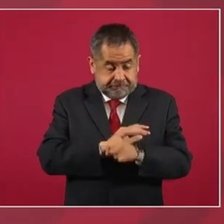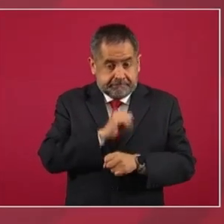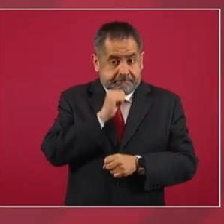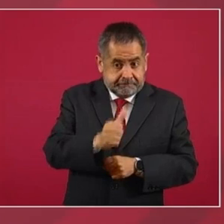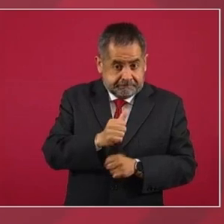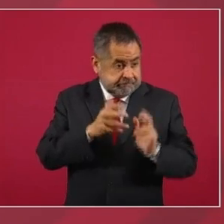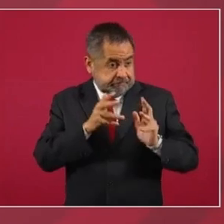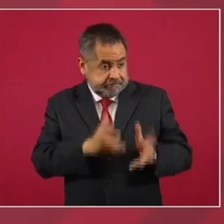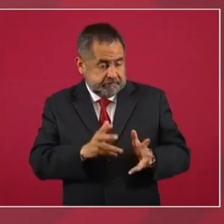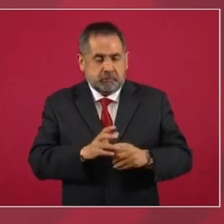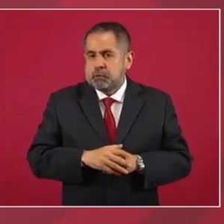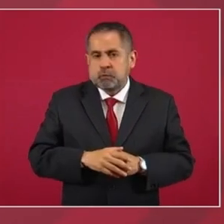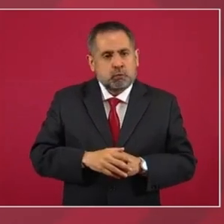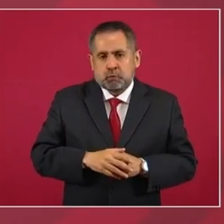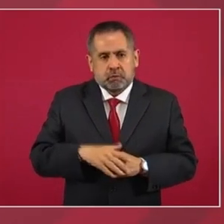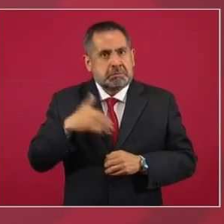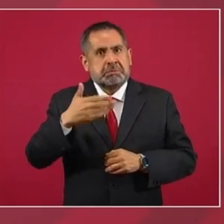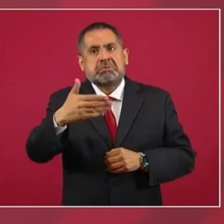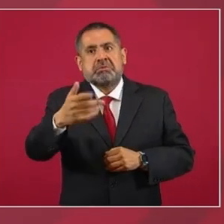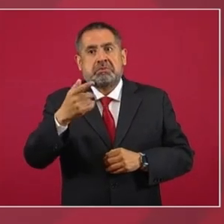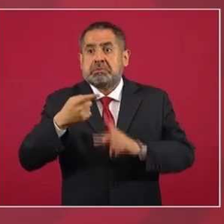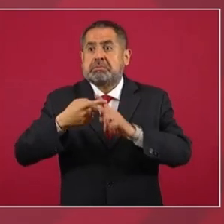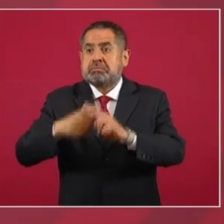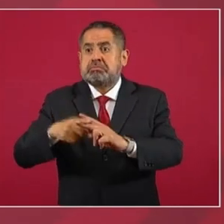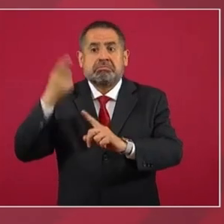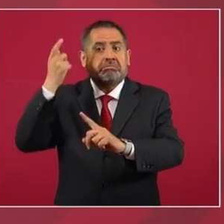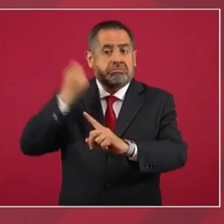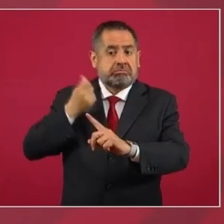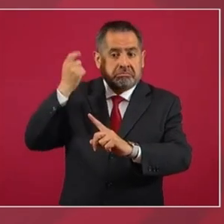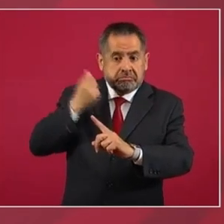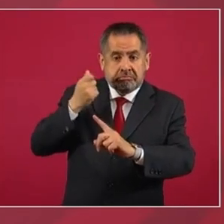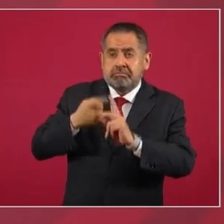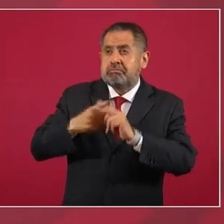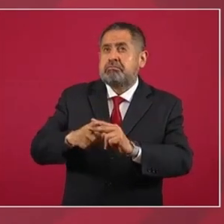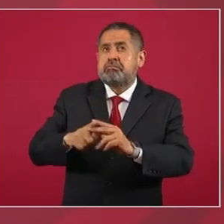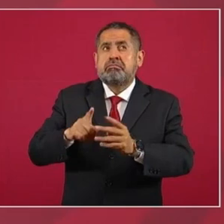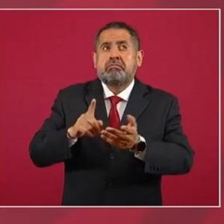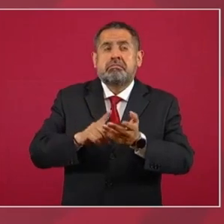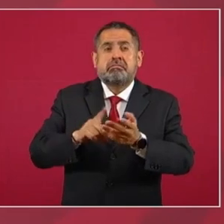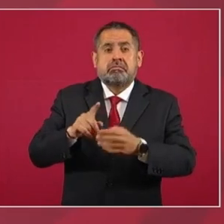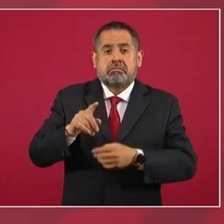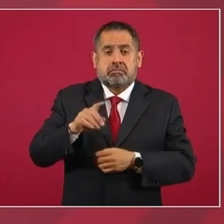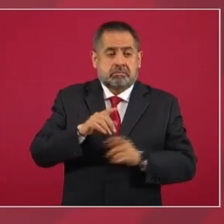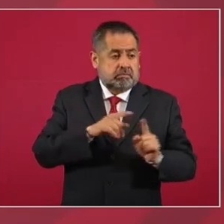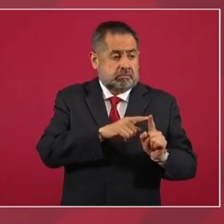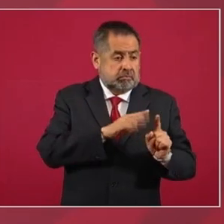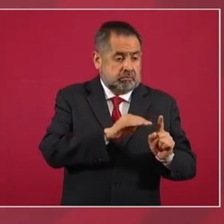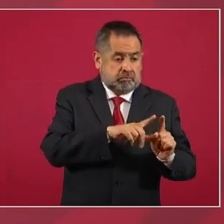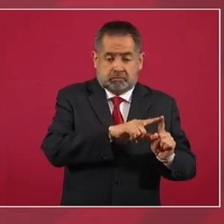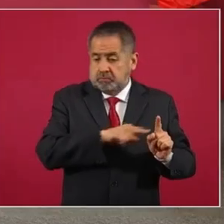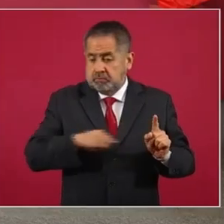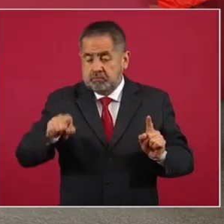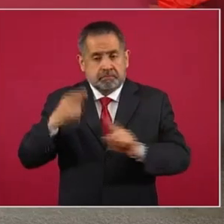cuando empiecen las jubilaciones, a partir del 97, esto